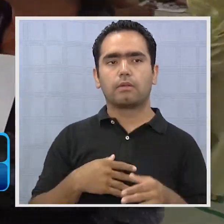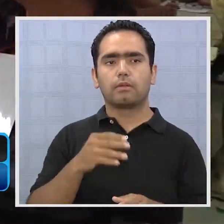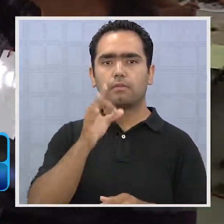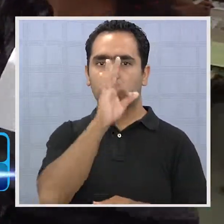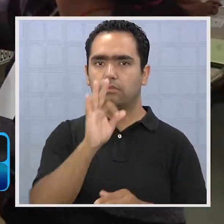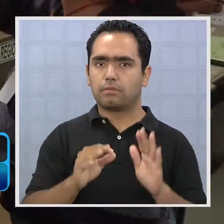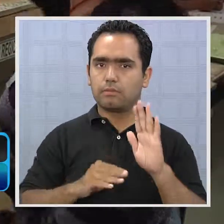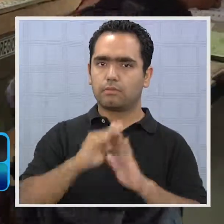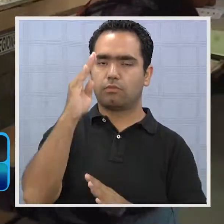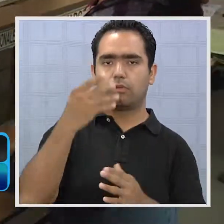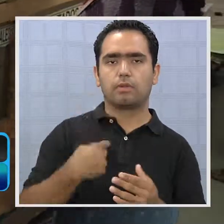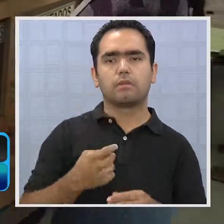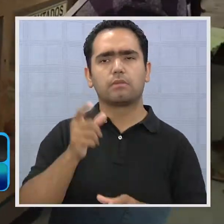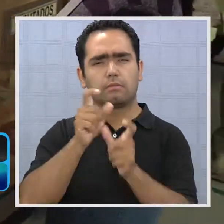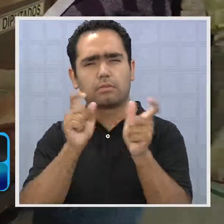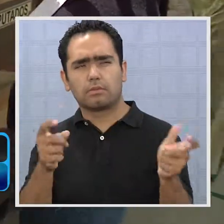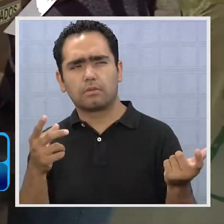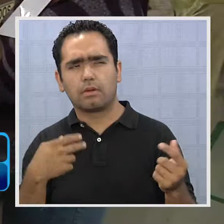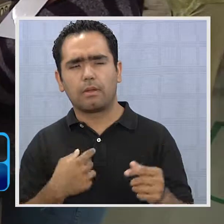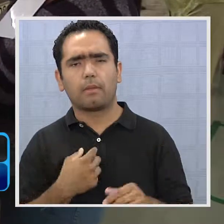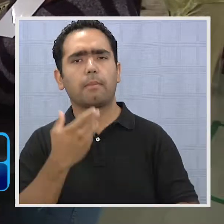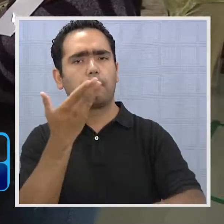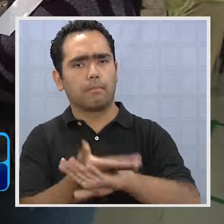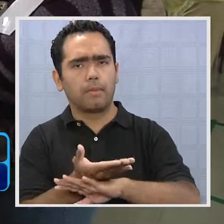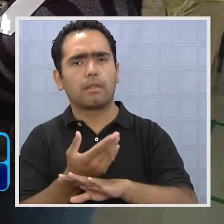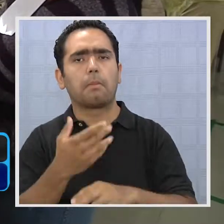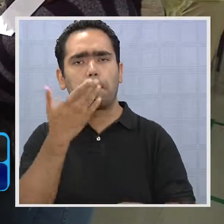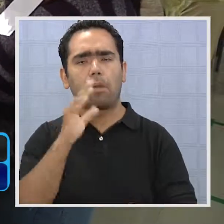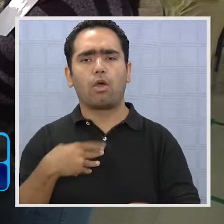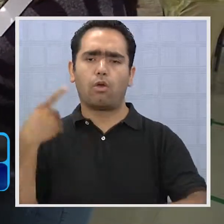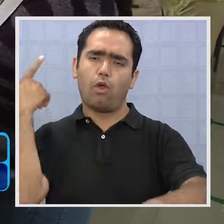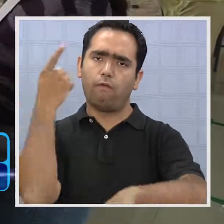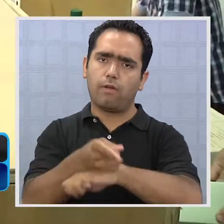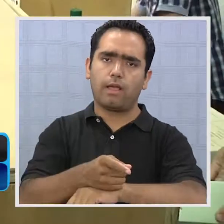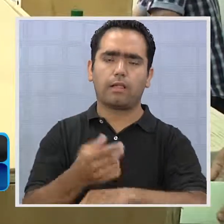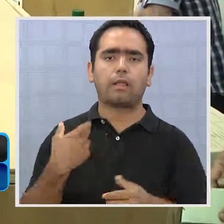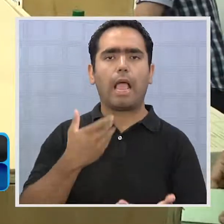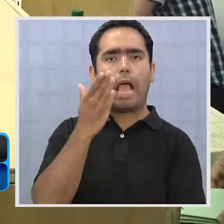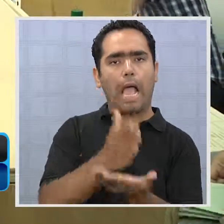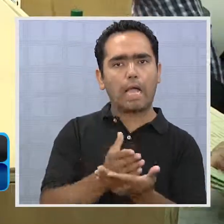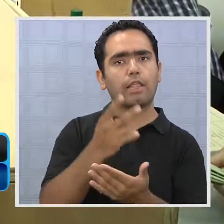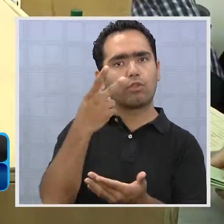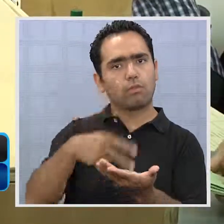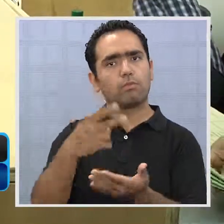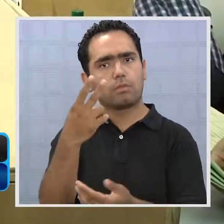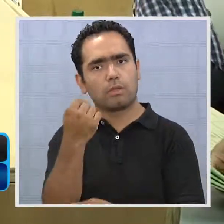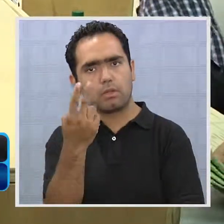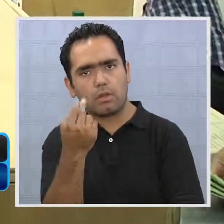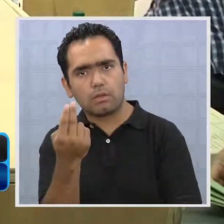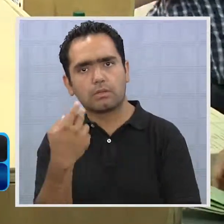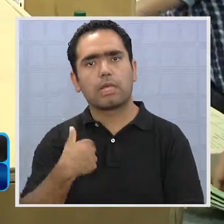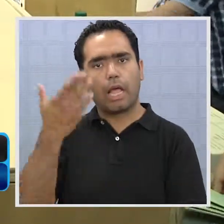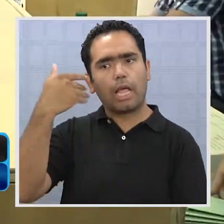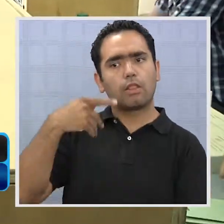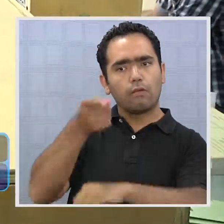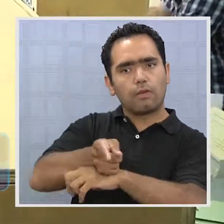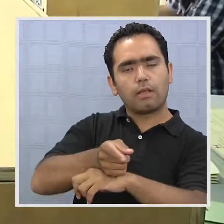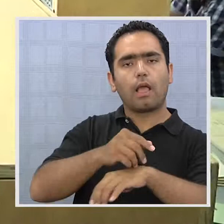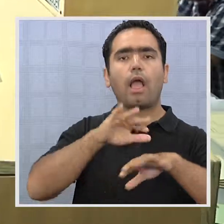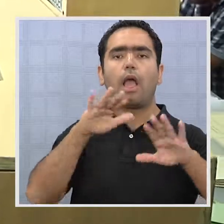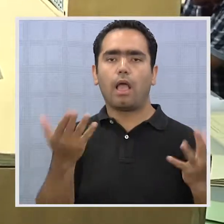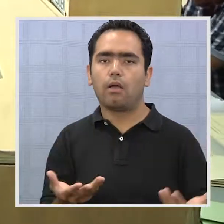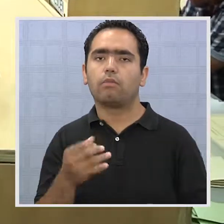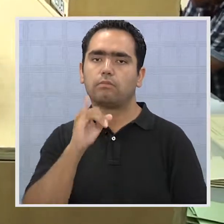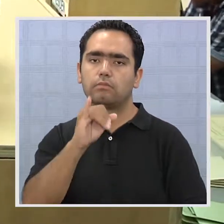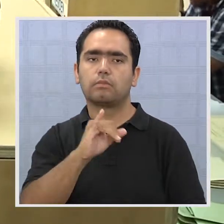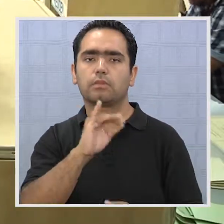abstención es tan elevado que se han alzado voces que piden que el voto vuelva a ser obligatorio, como lo era hasta 2012. En la